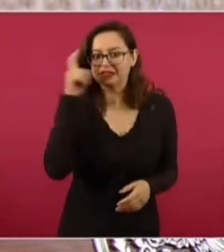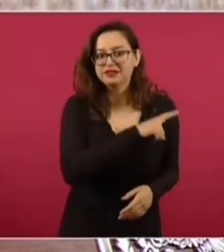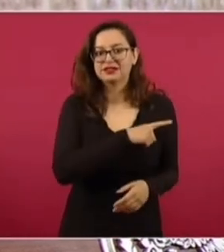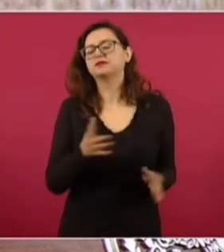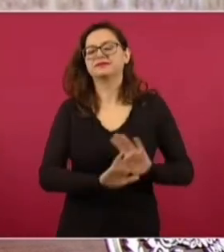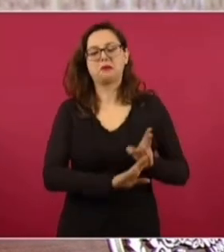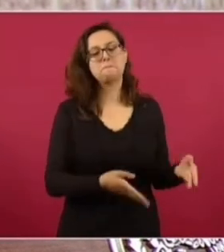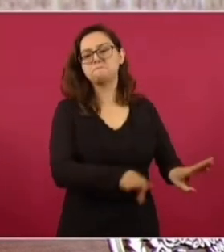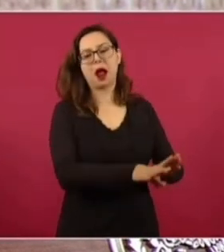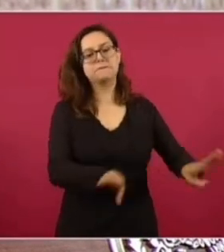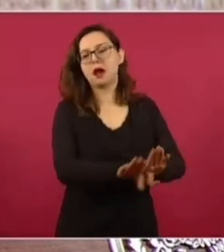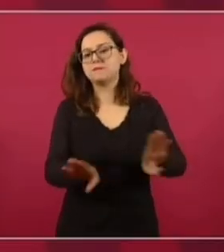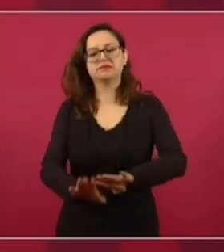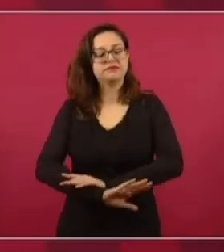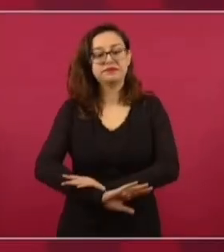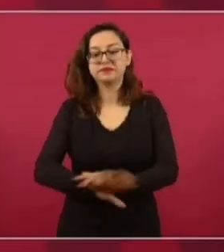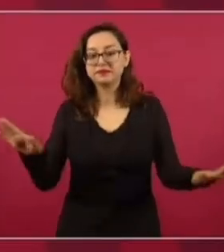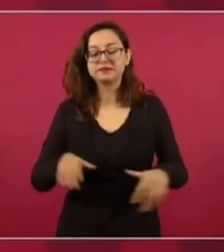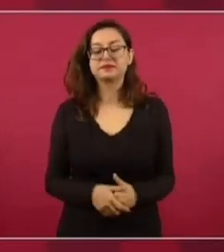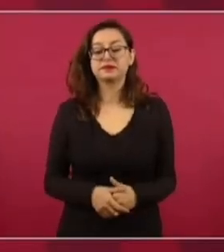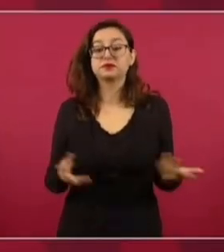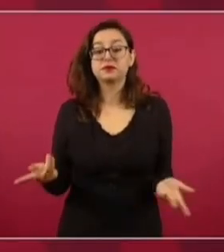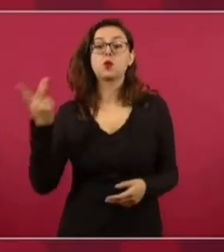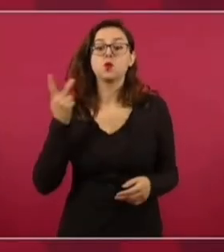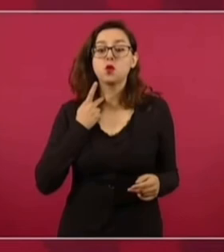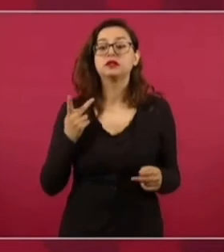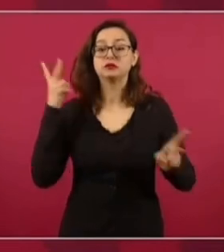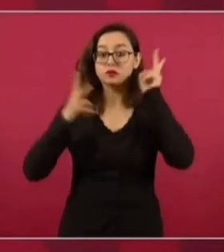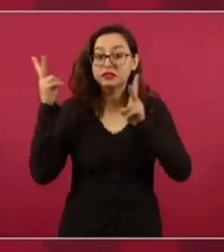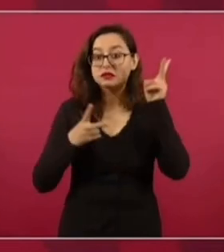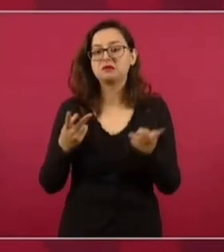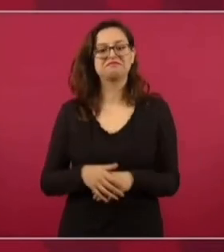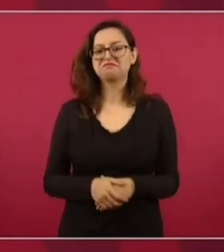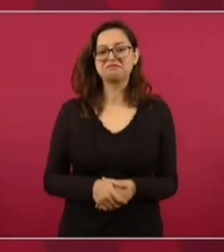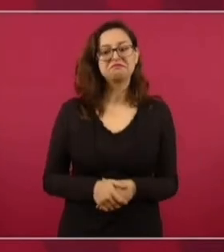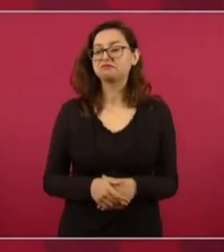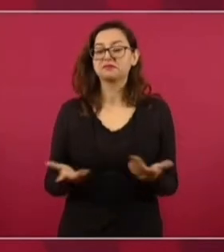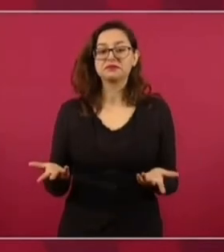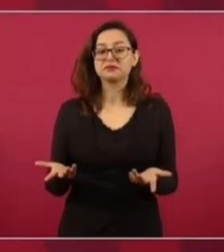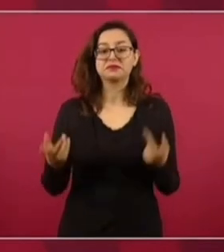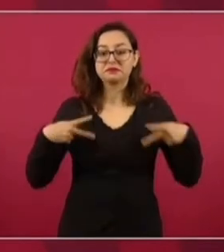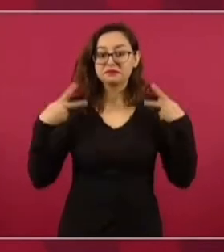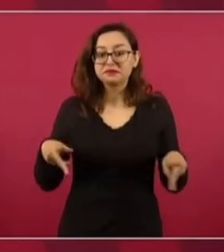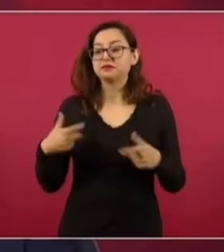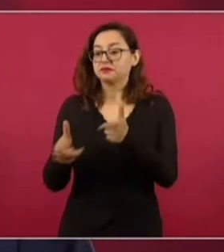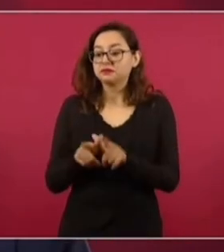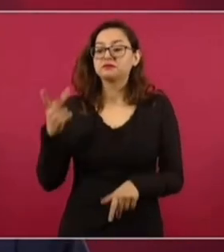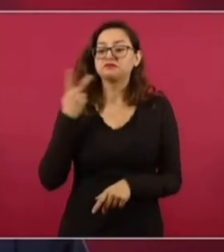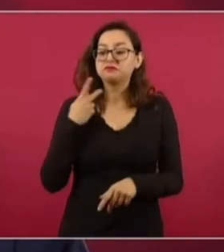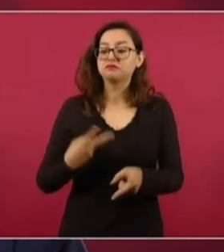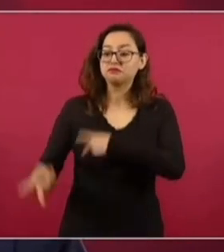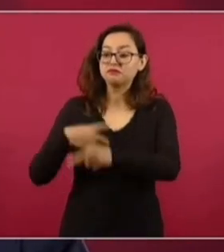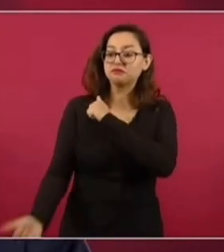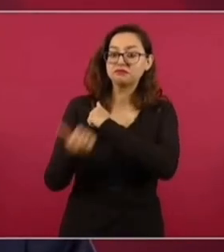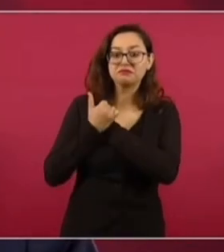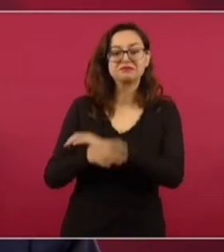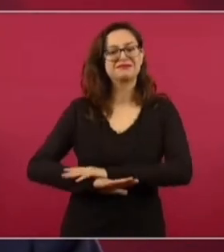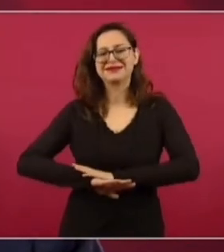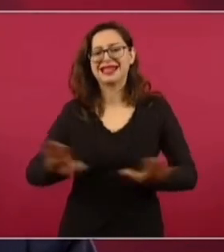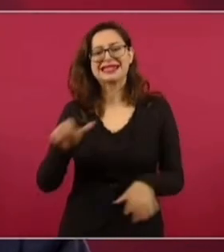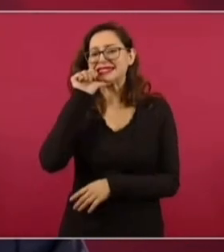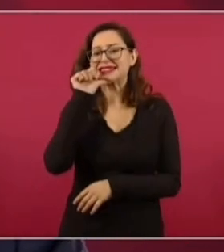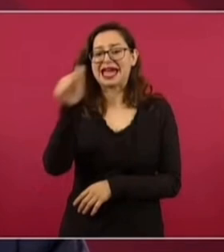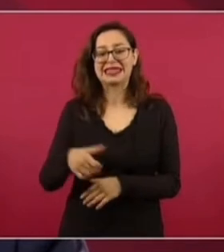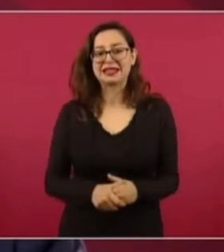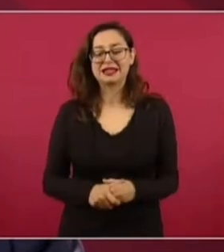No voy a recibir a políticos, no voy a recibir a dirigentes, ni simpatizantes de nuestro movimiento, ni a mis hijos